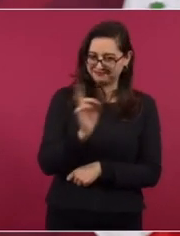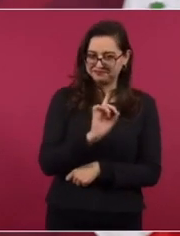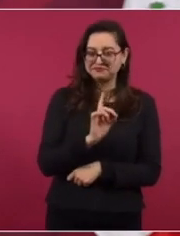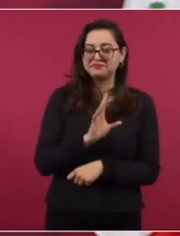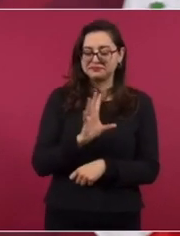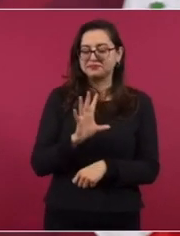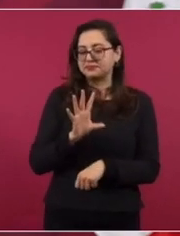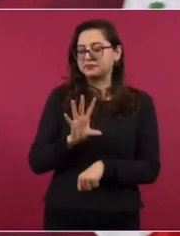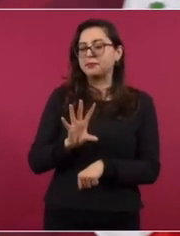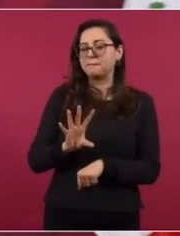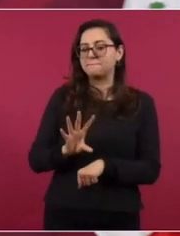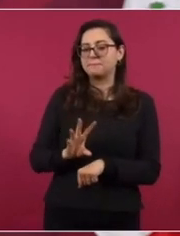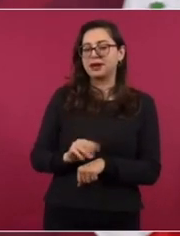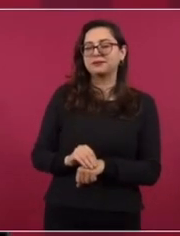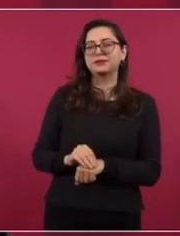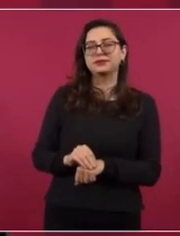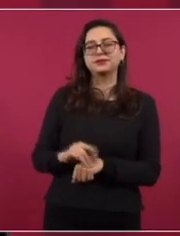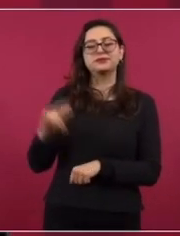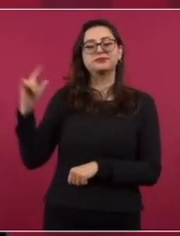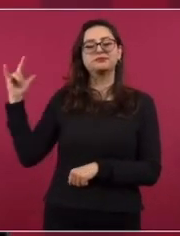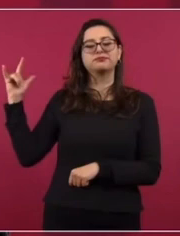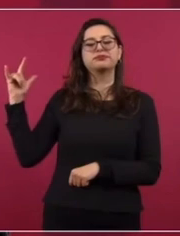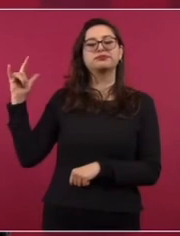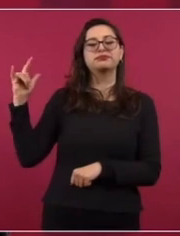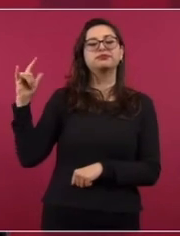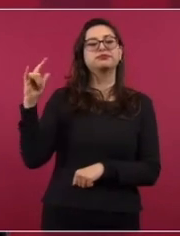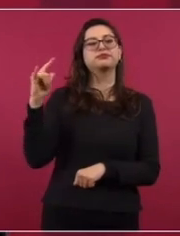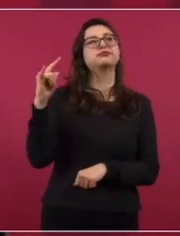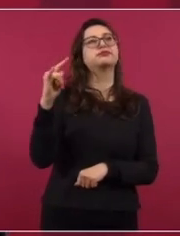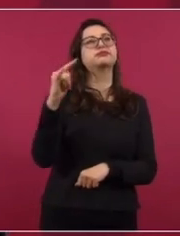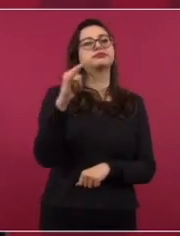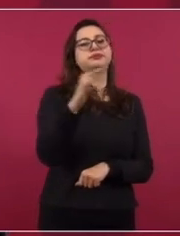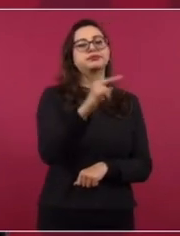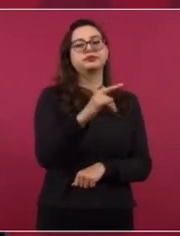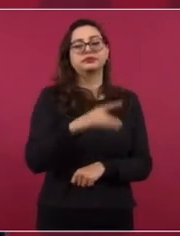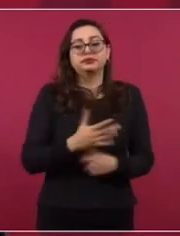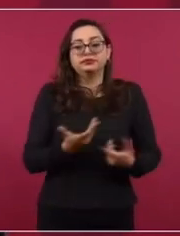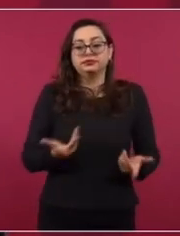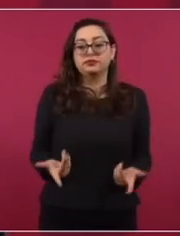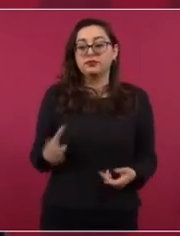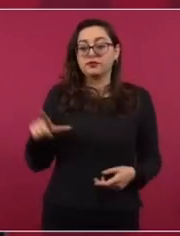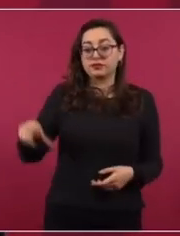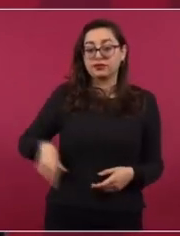siendo un gobierno,